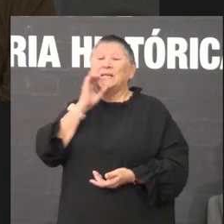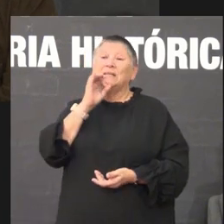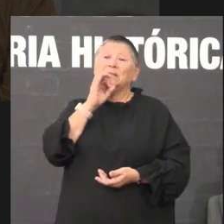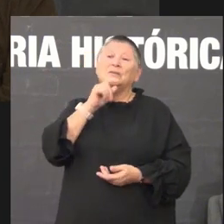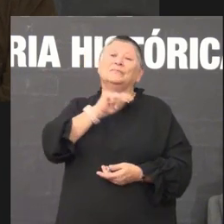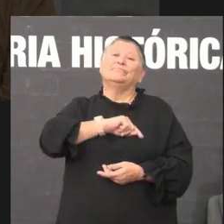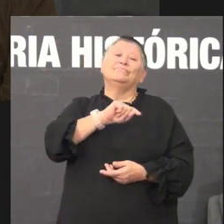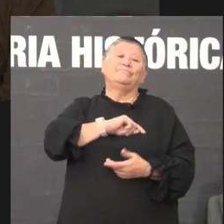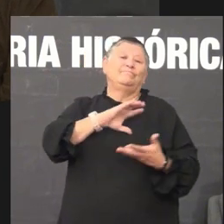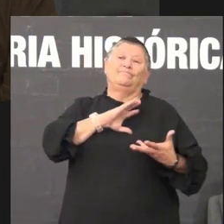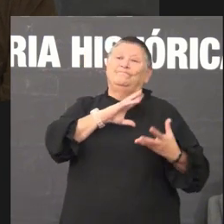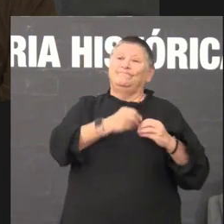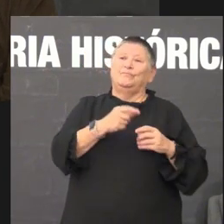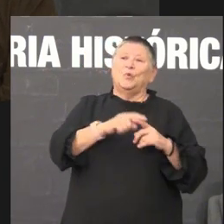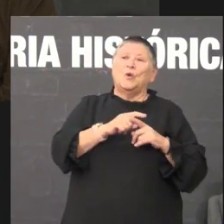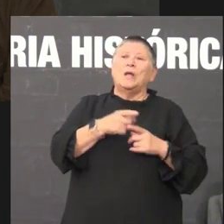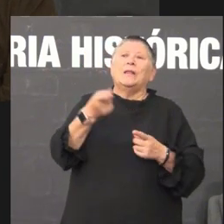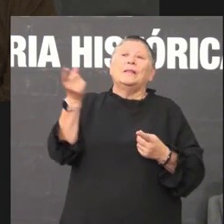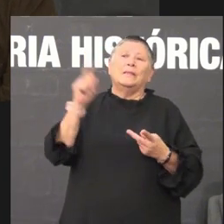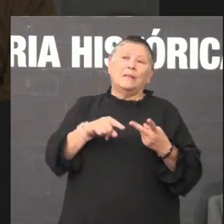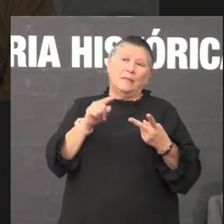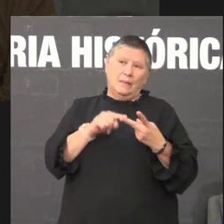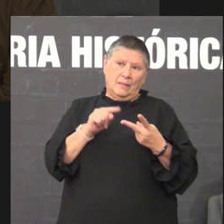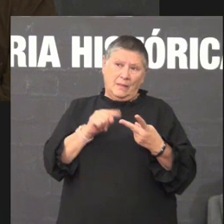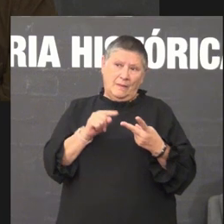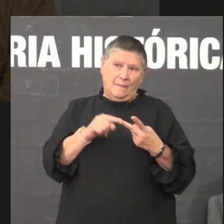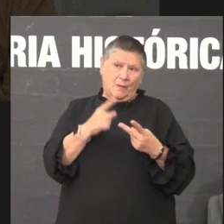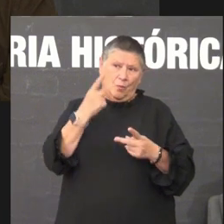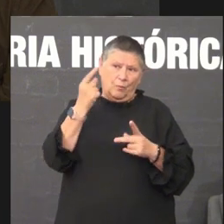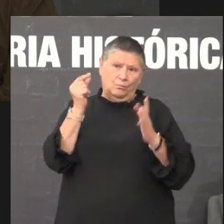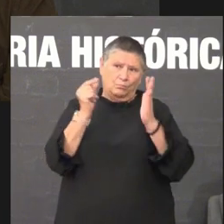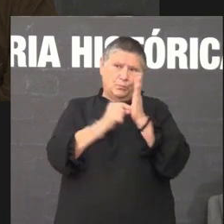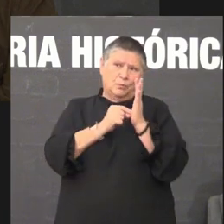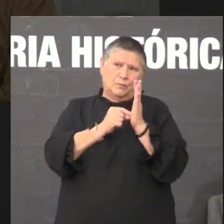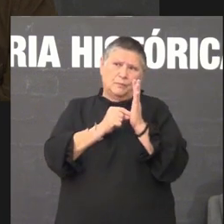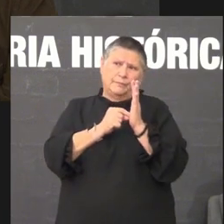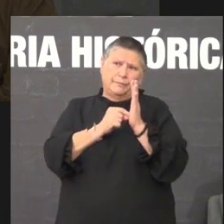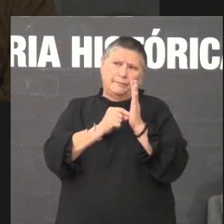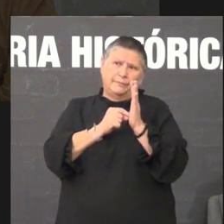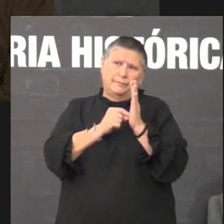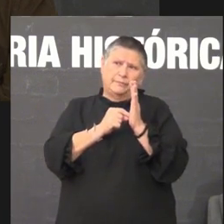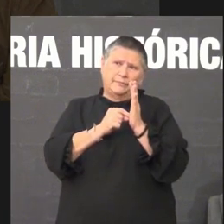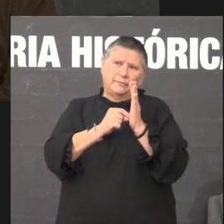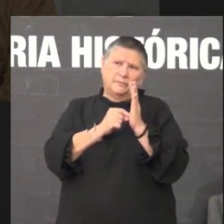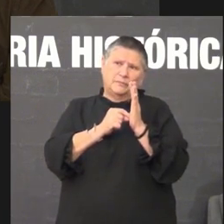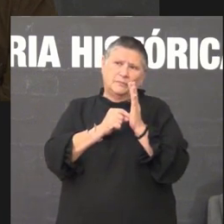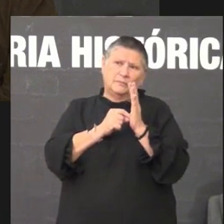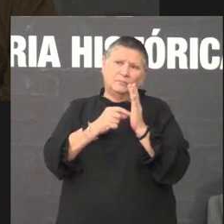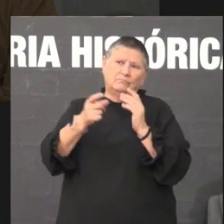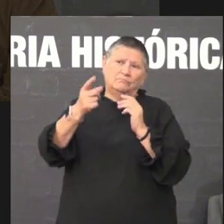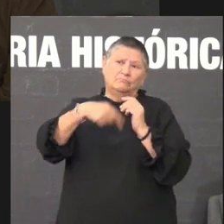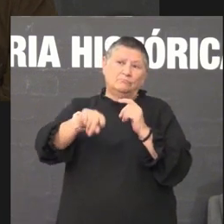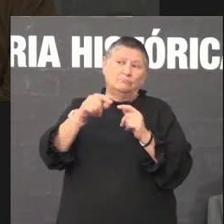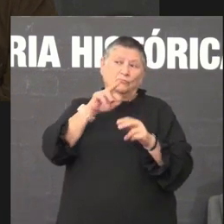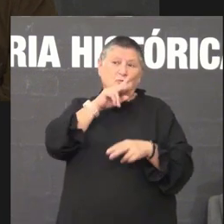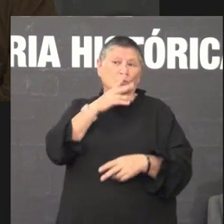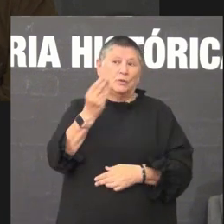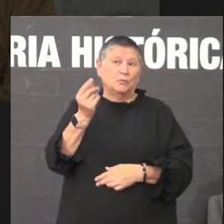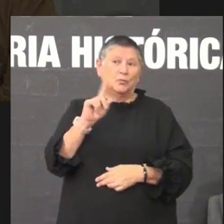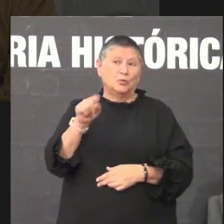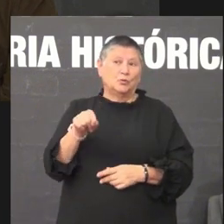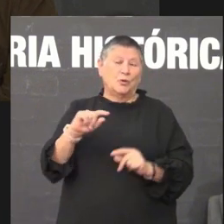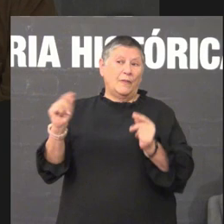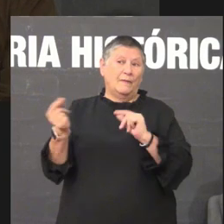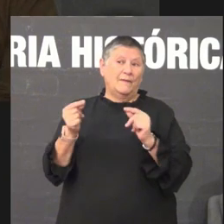e da outra volta eu creo que ten que ver tamén con unha clave da que non se falou moito neste debate anterior